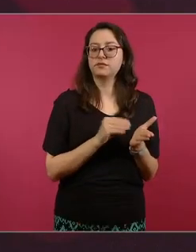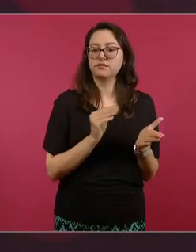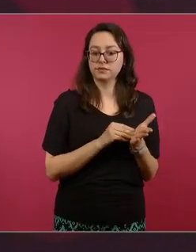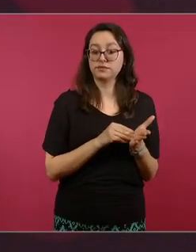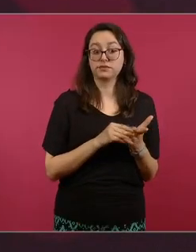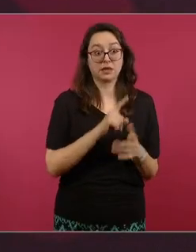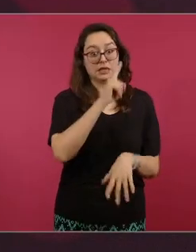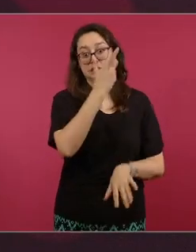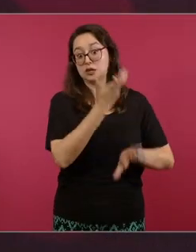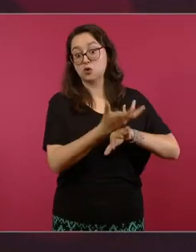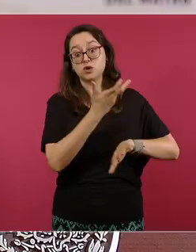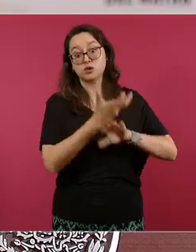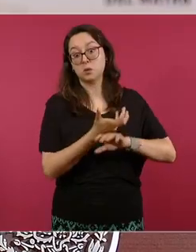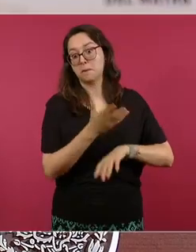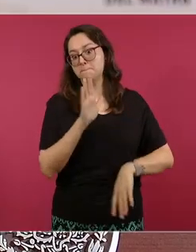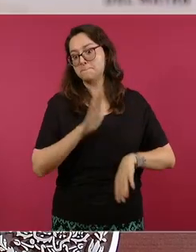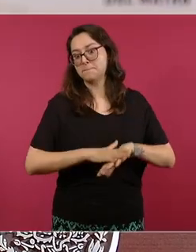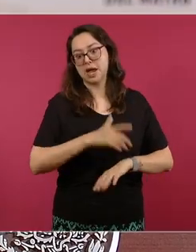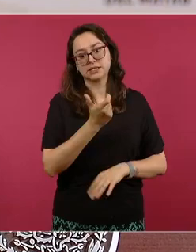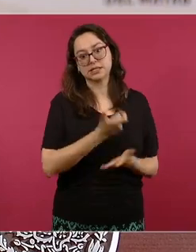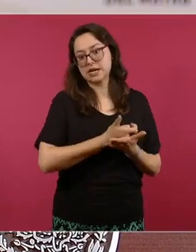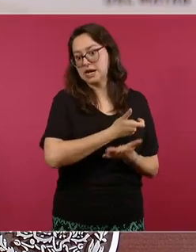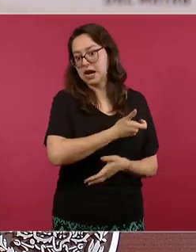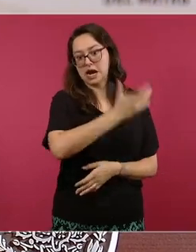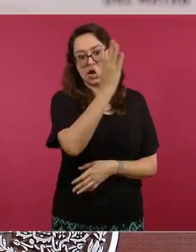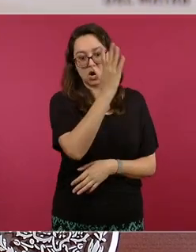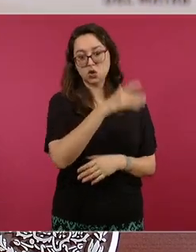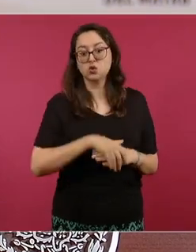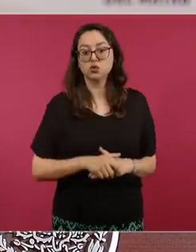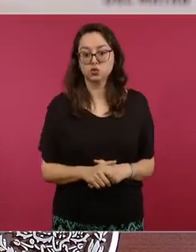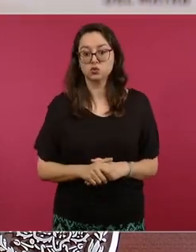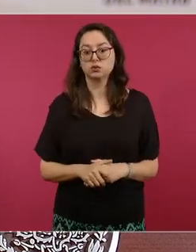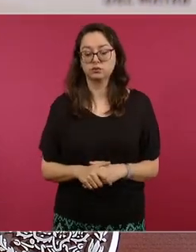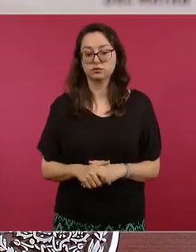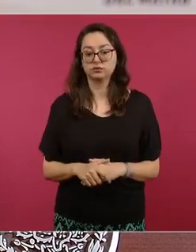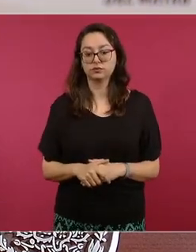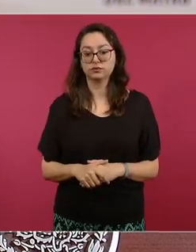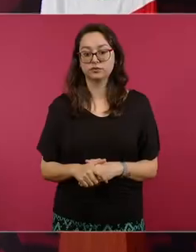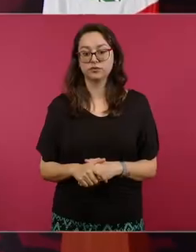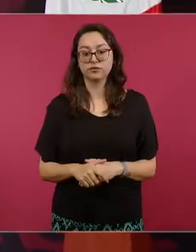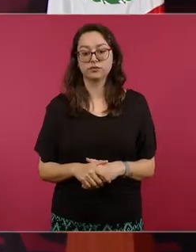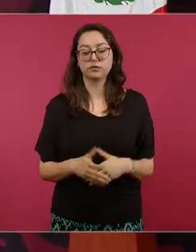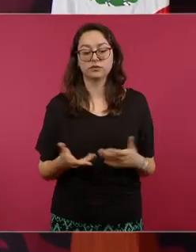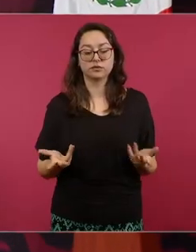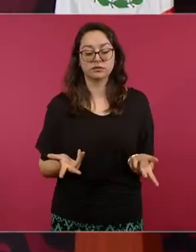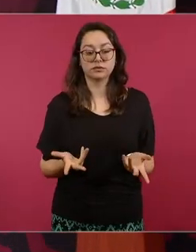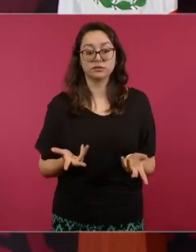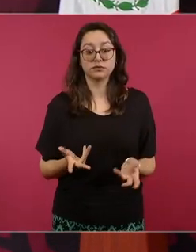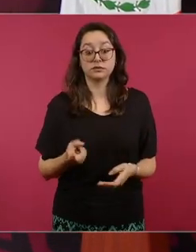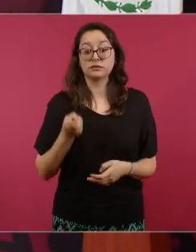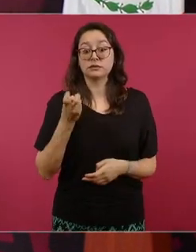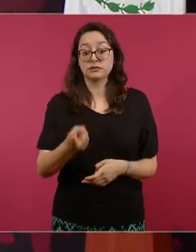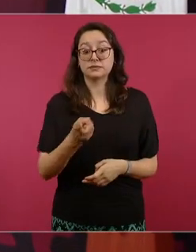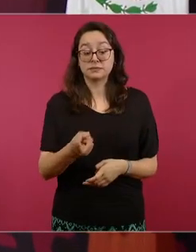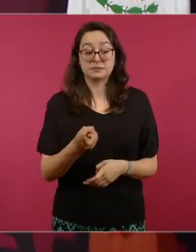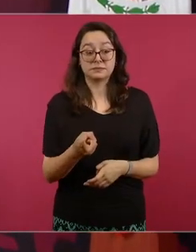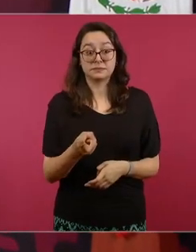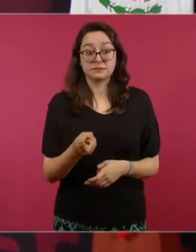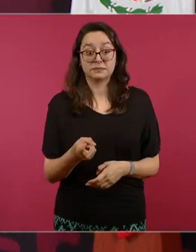abajo de Estados Unidos esto no había sucedido